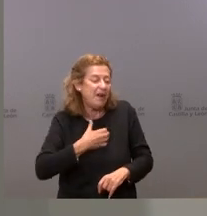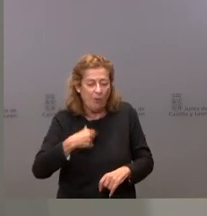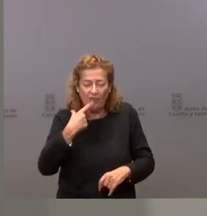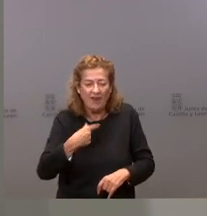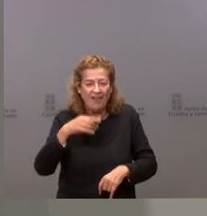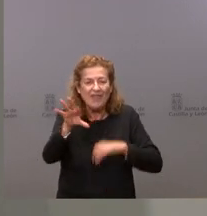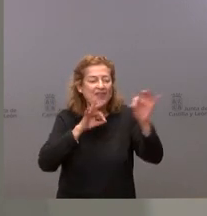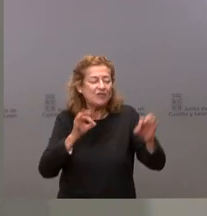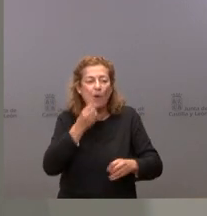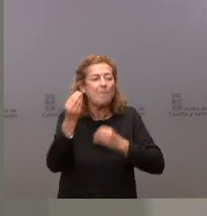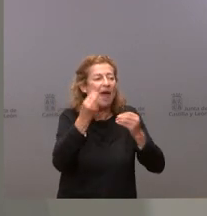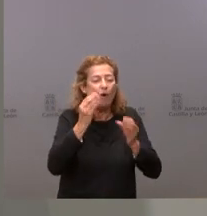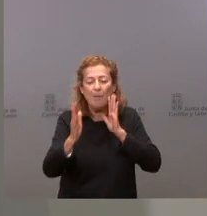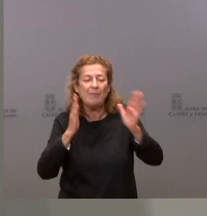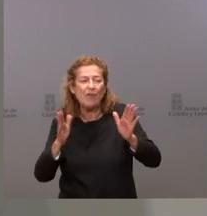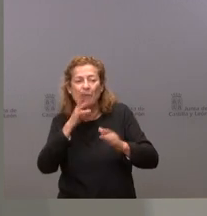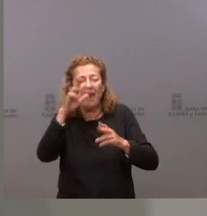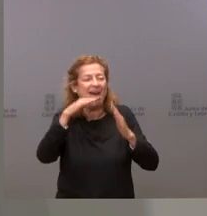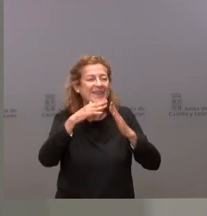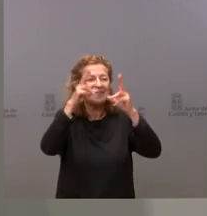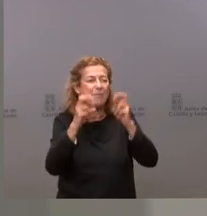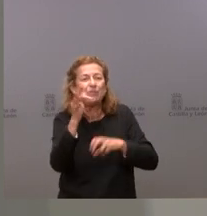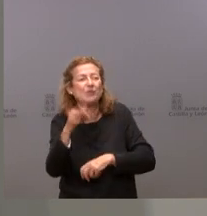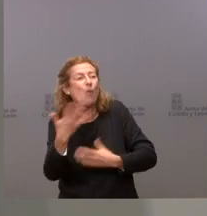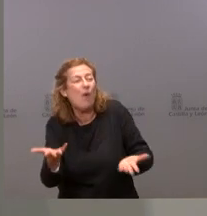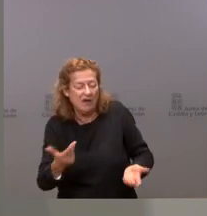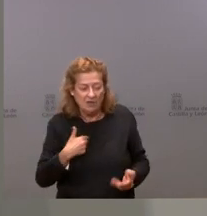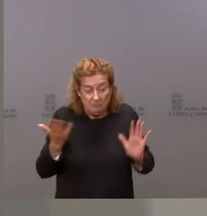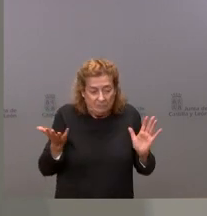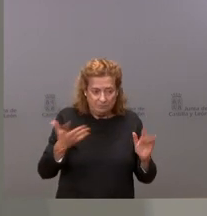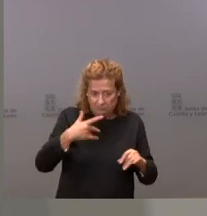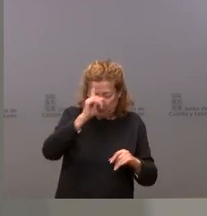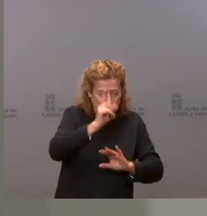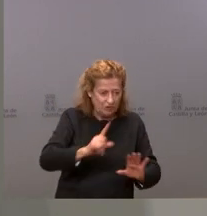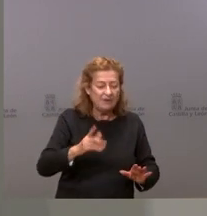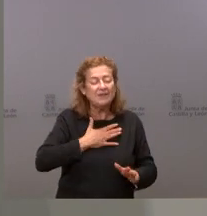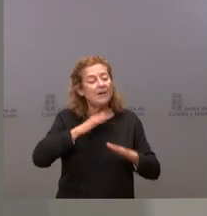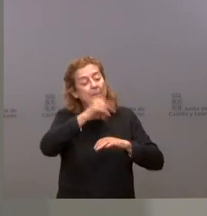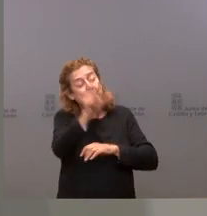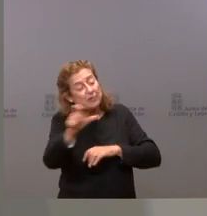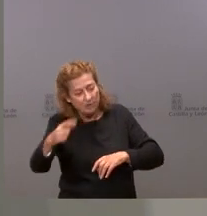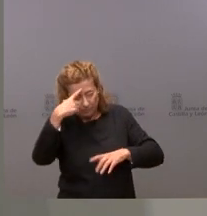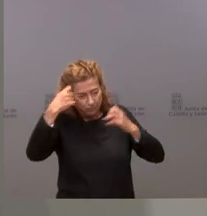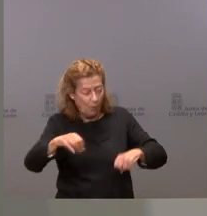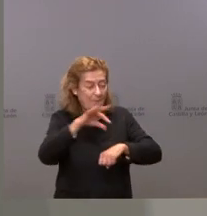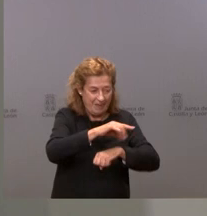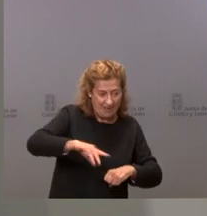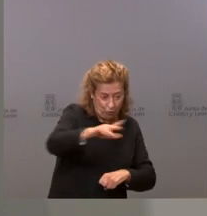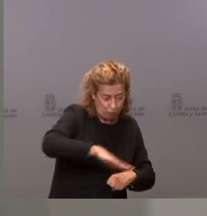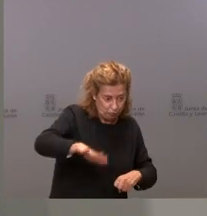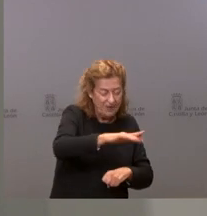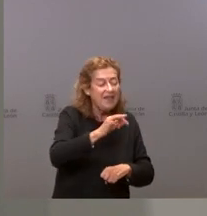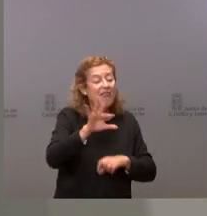periodo ideal de aislamiento de las personas que han dado positivo. Esto es algo que corresponde a la comunidad científica y que corresponde a la toma de decisiones